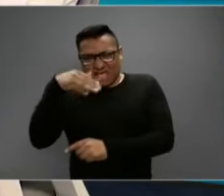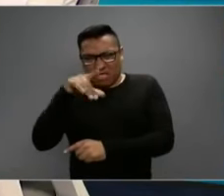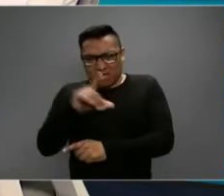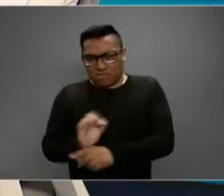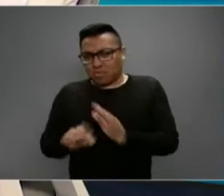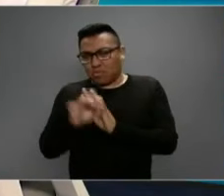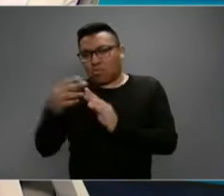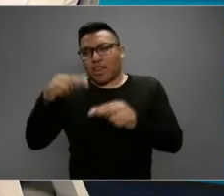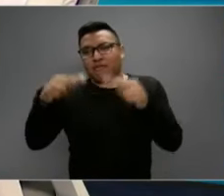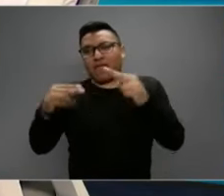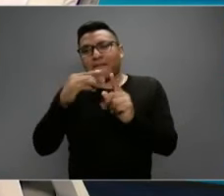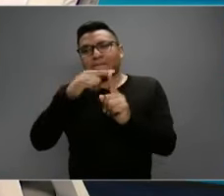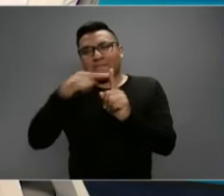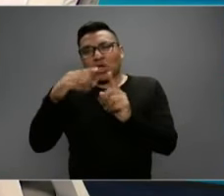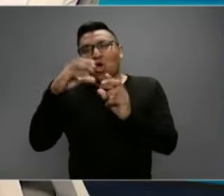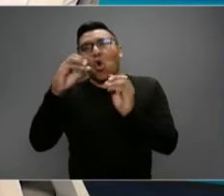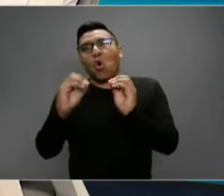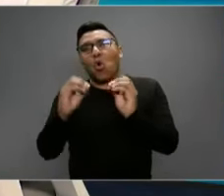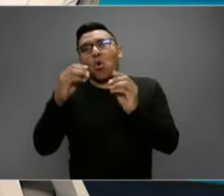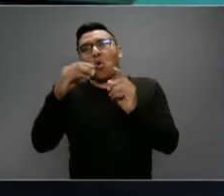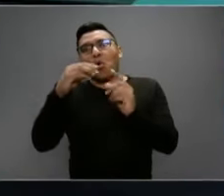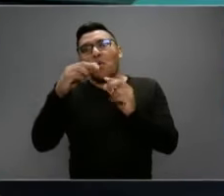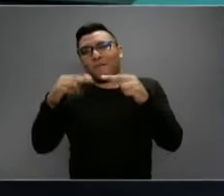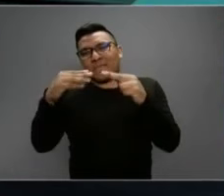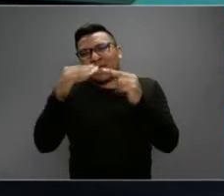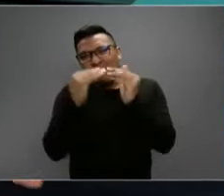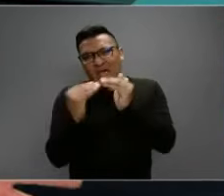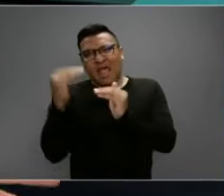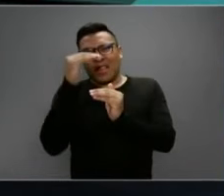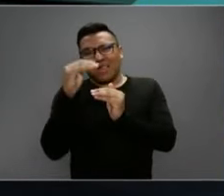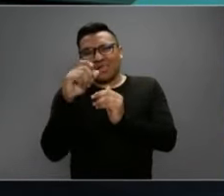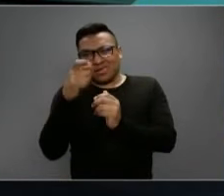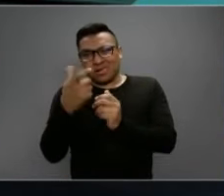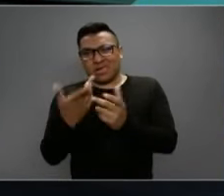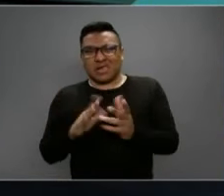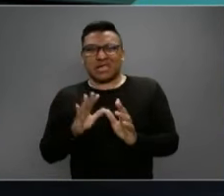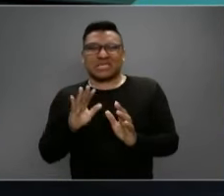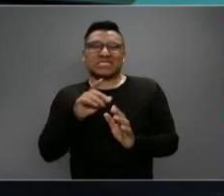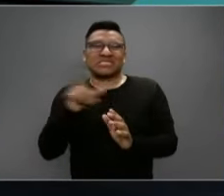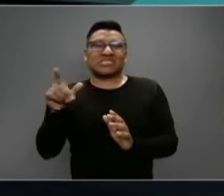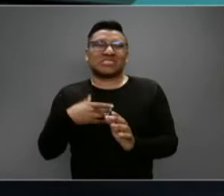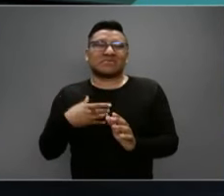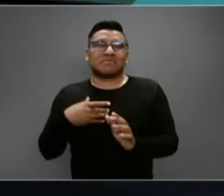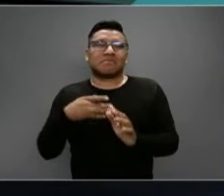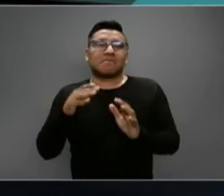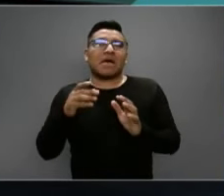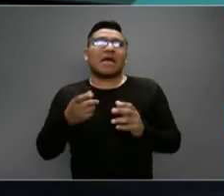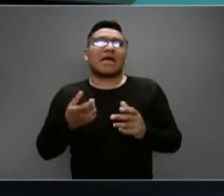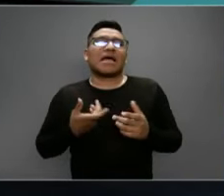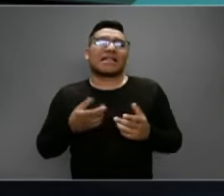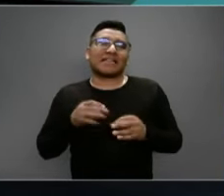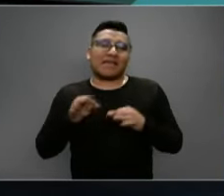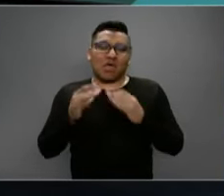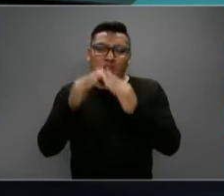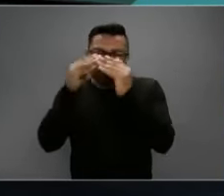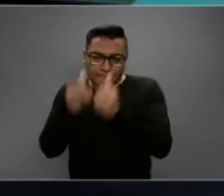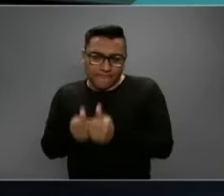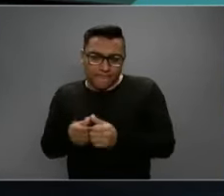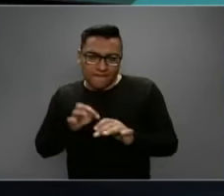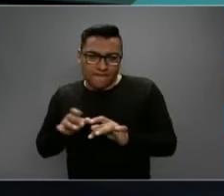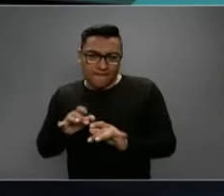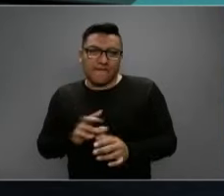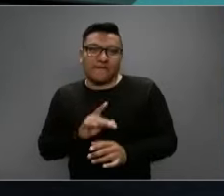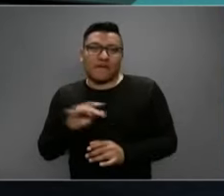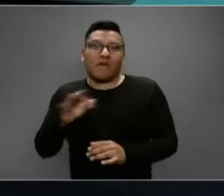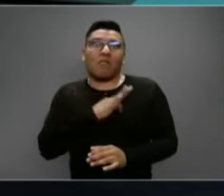clase media, media alta, a los que les resulta más fácil parar que a otros. Ha habido una exigencia muy fuerte de